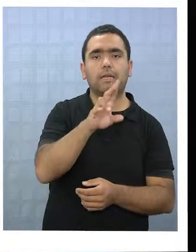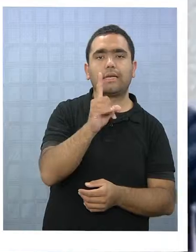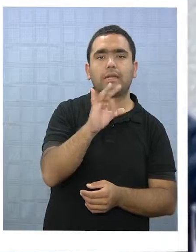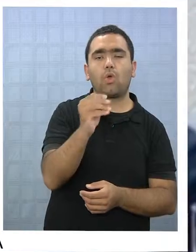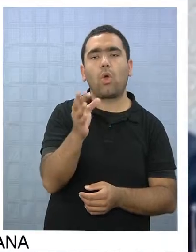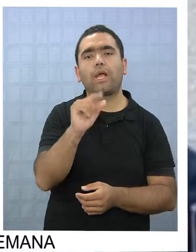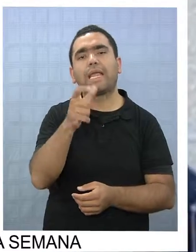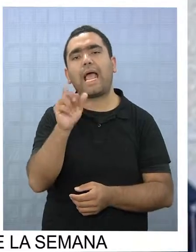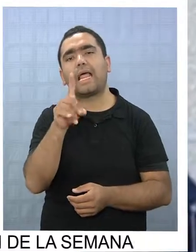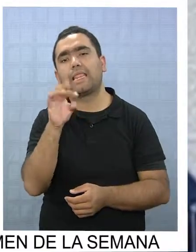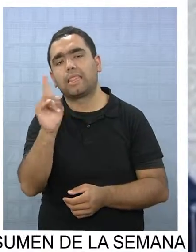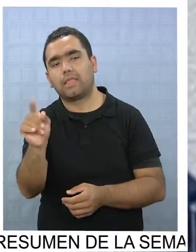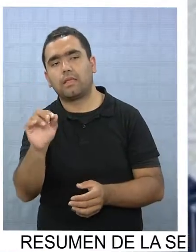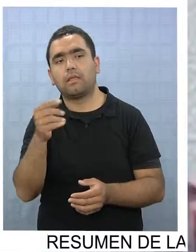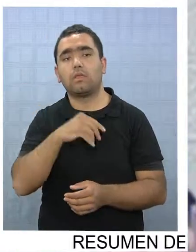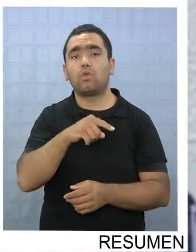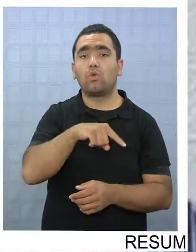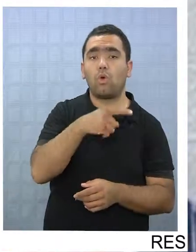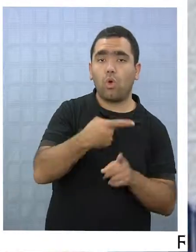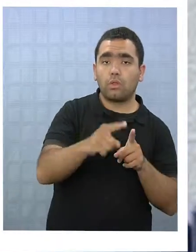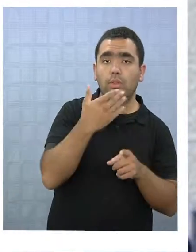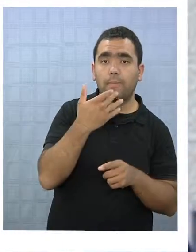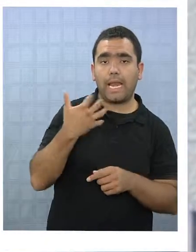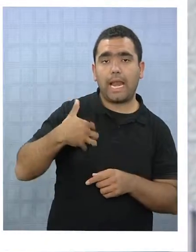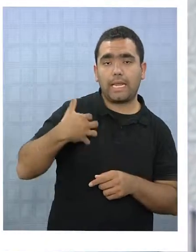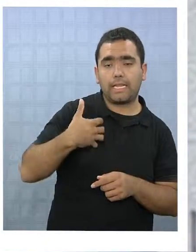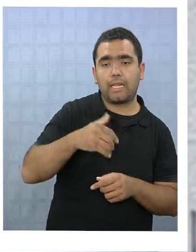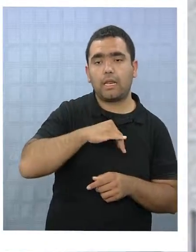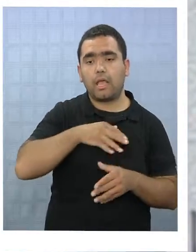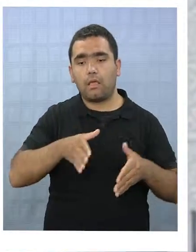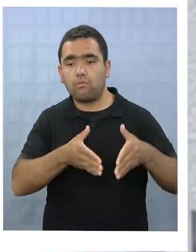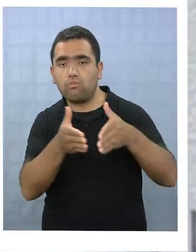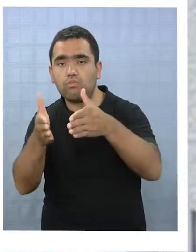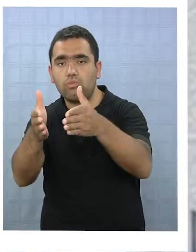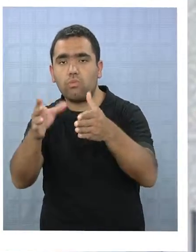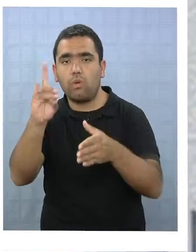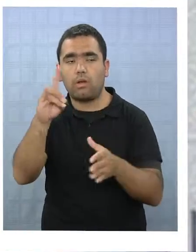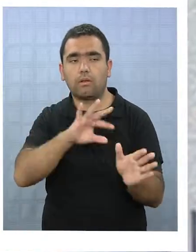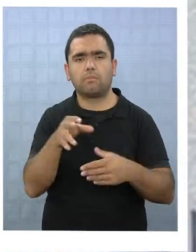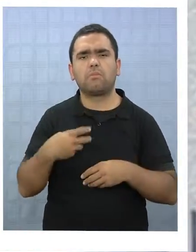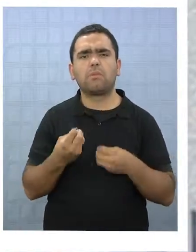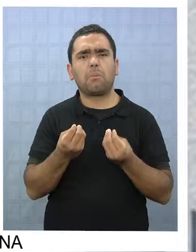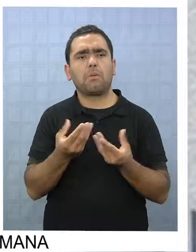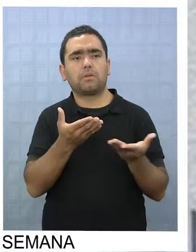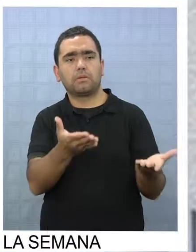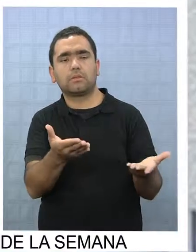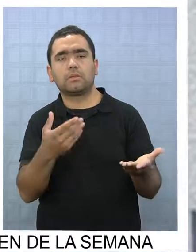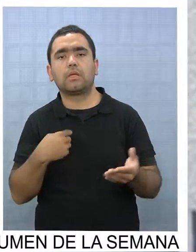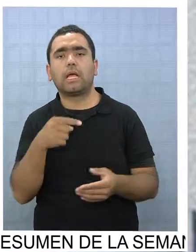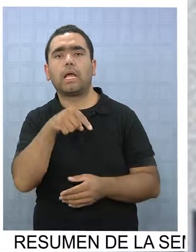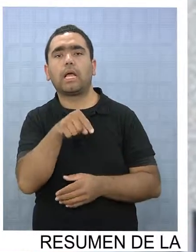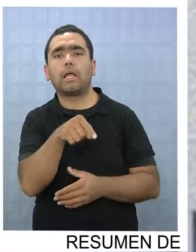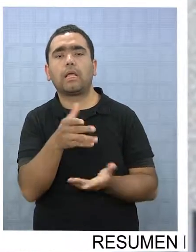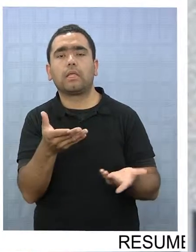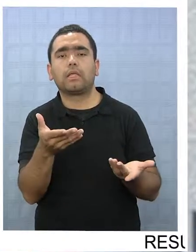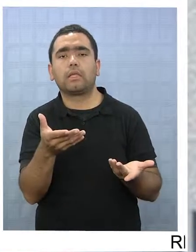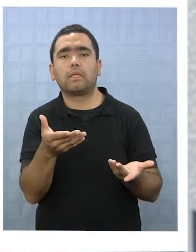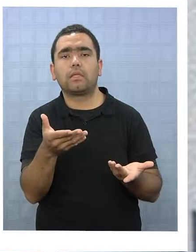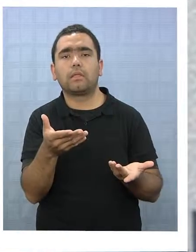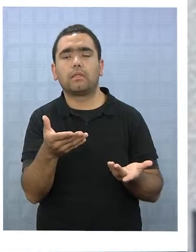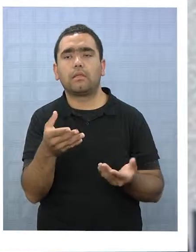¿Qué pasó aquí? Aquí llegó la delegación del gobierno de Brasil,